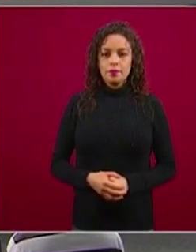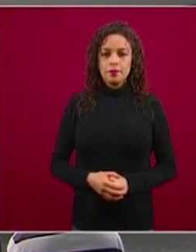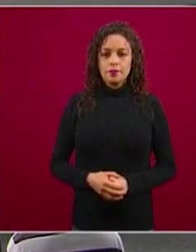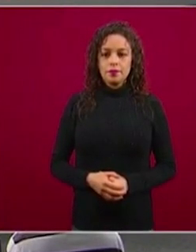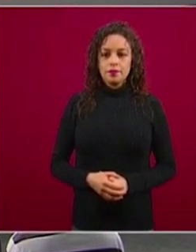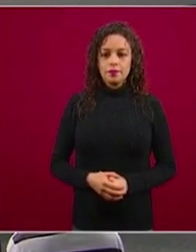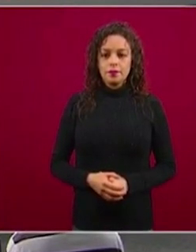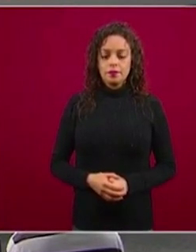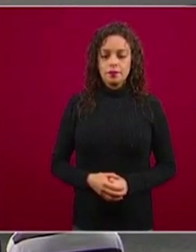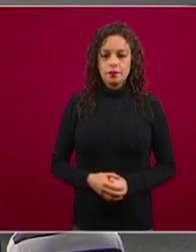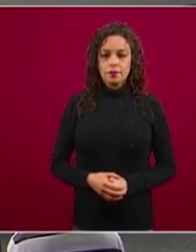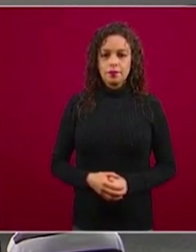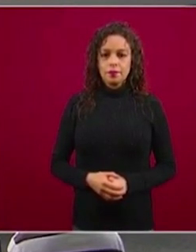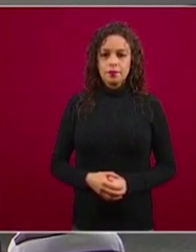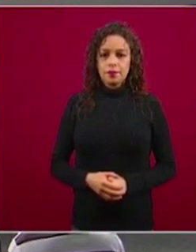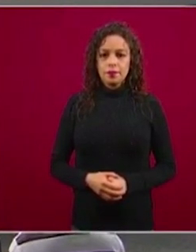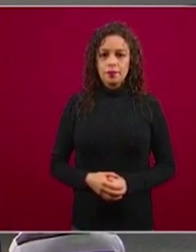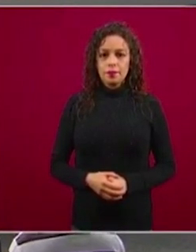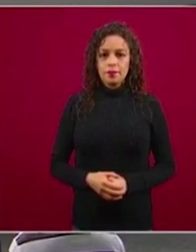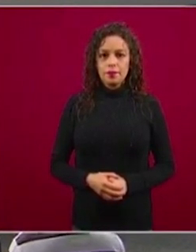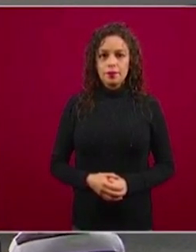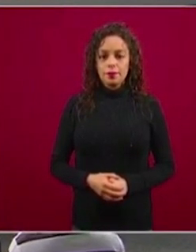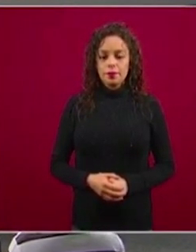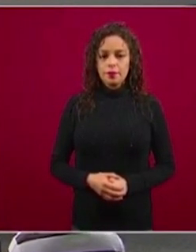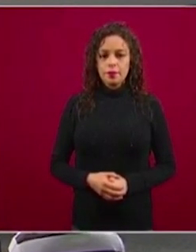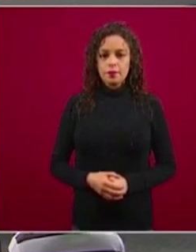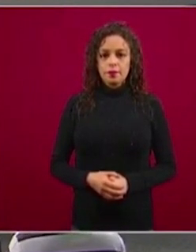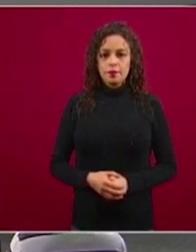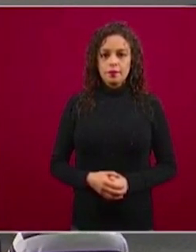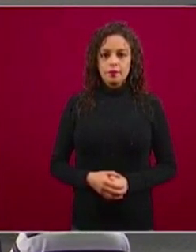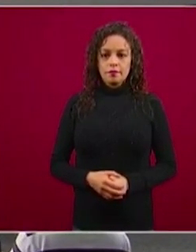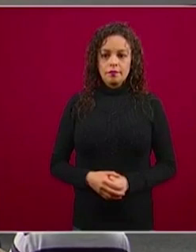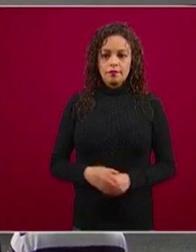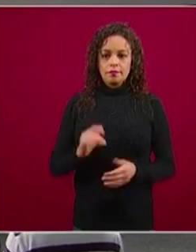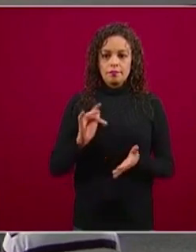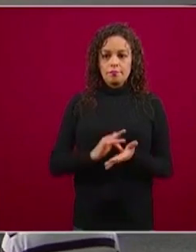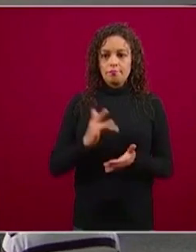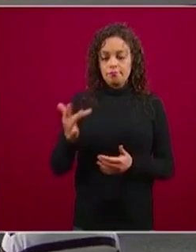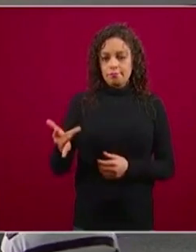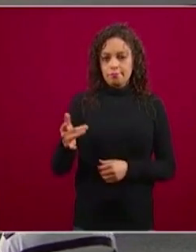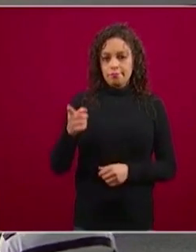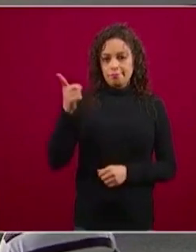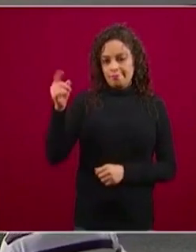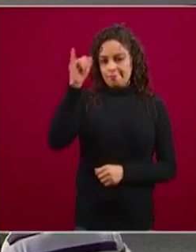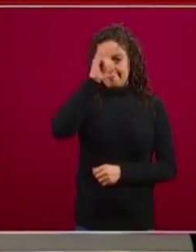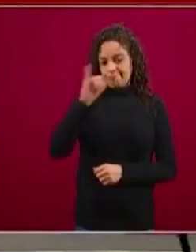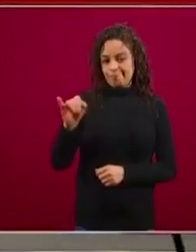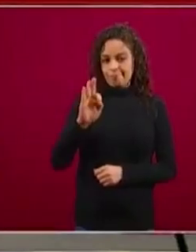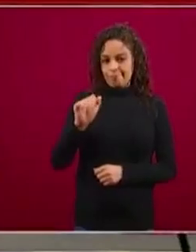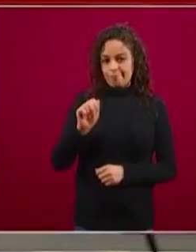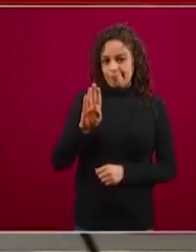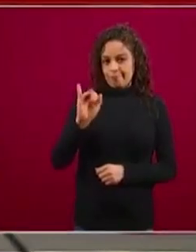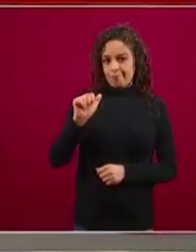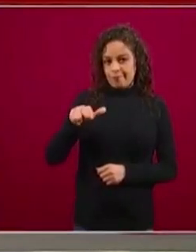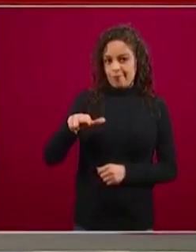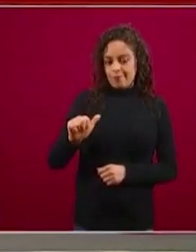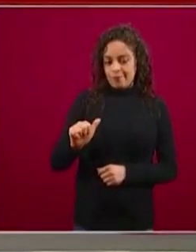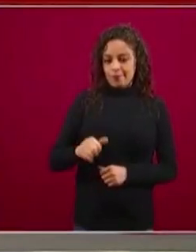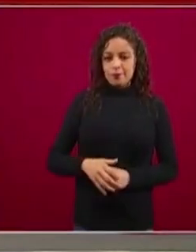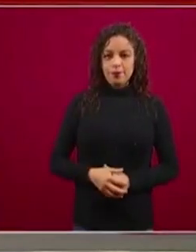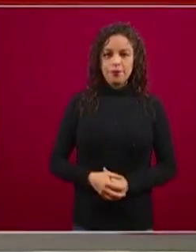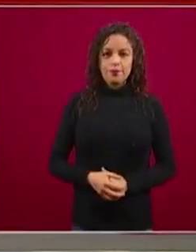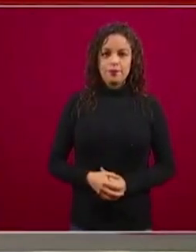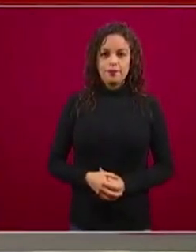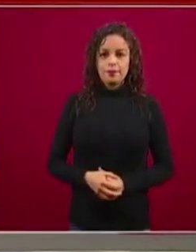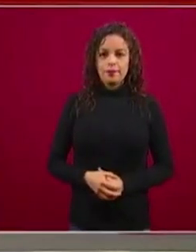Gobierno de México. Gracias. Gracias a la jefa Fabiana. Que